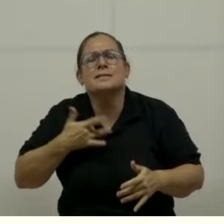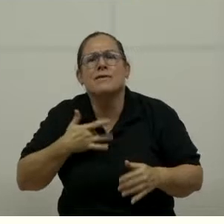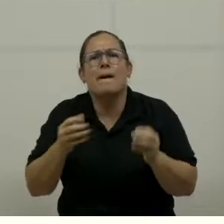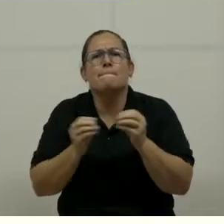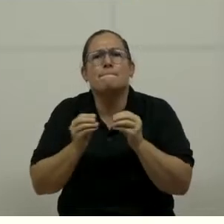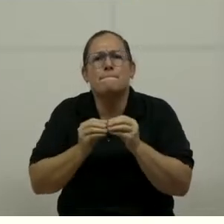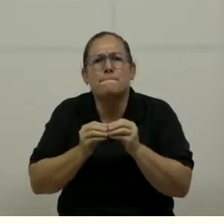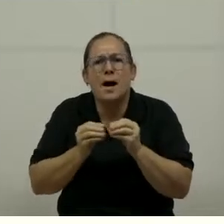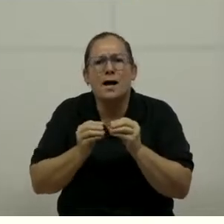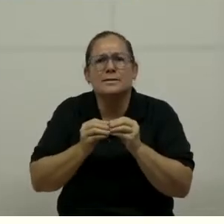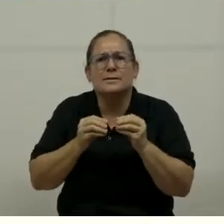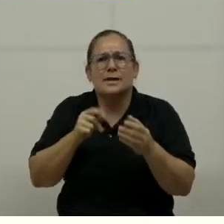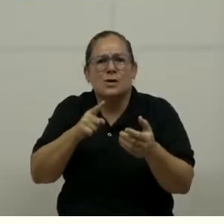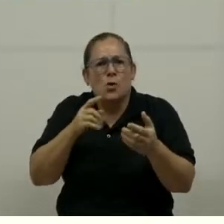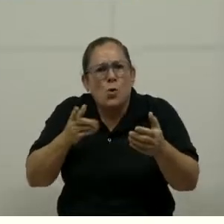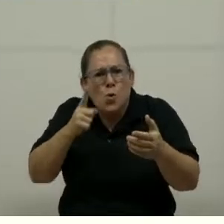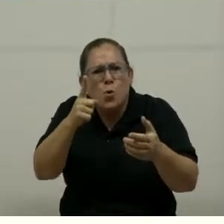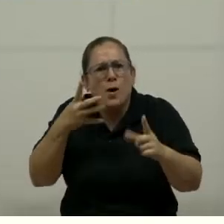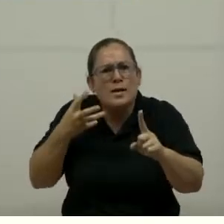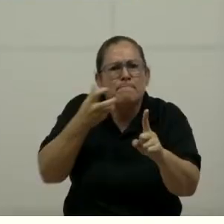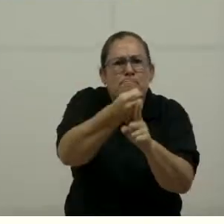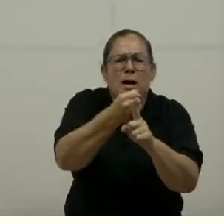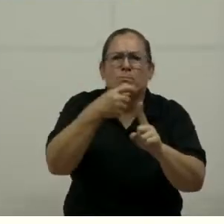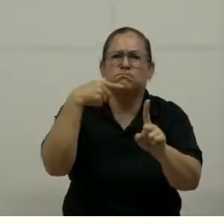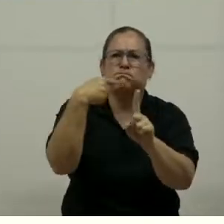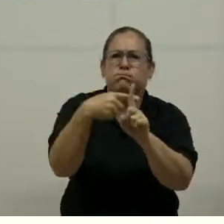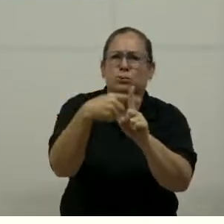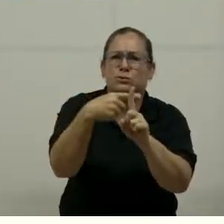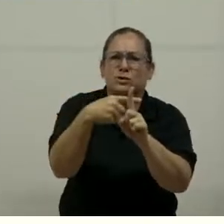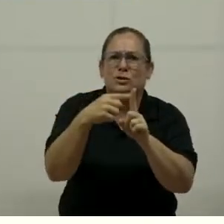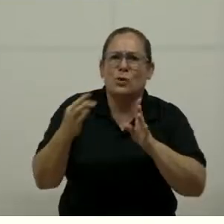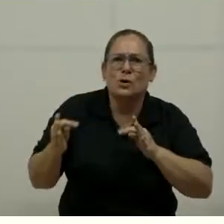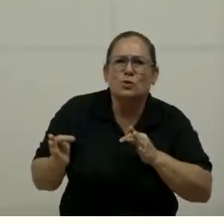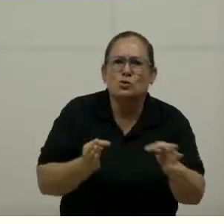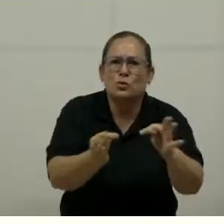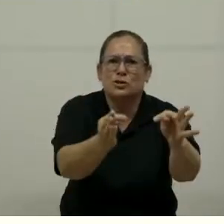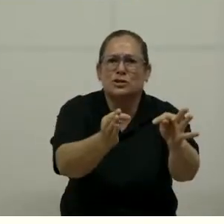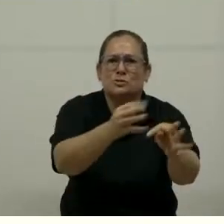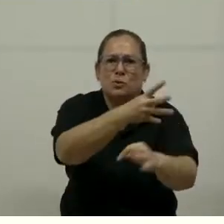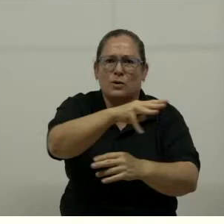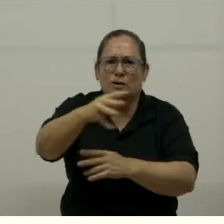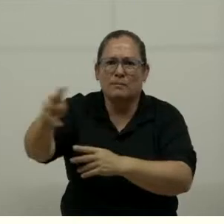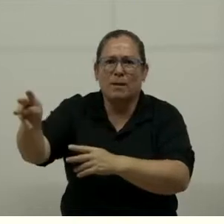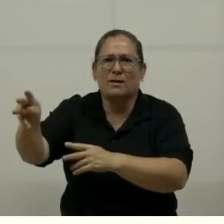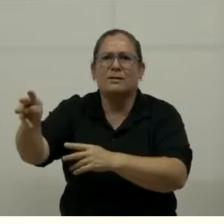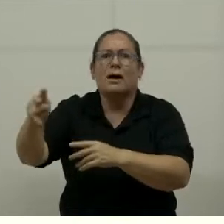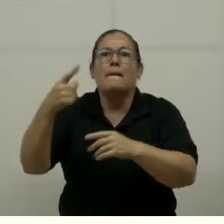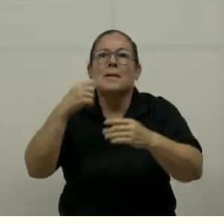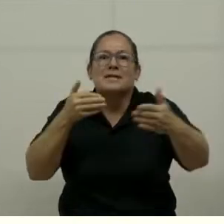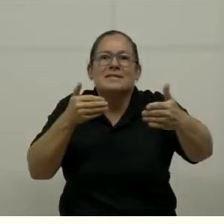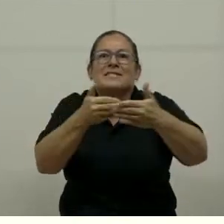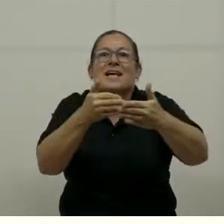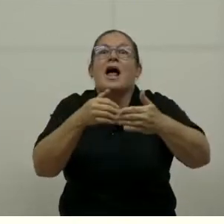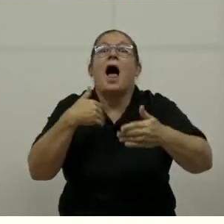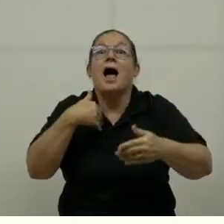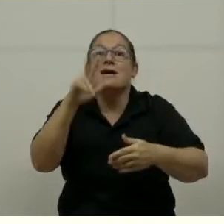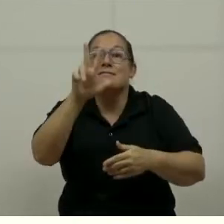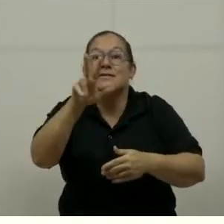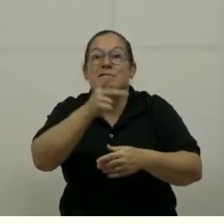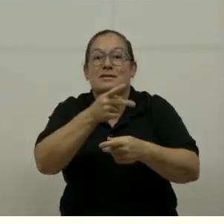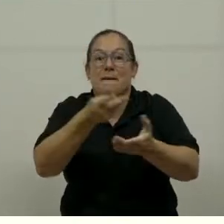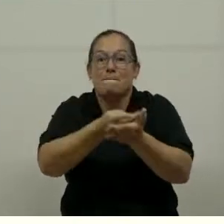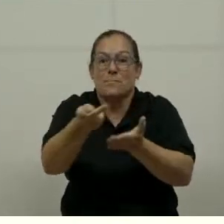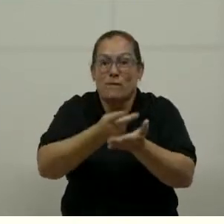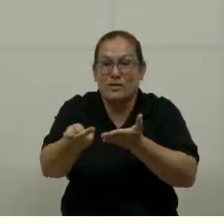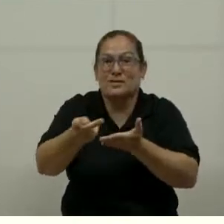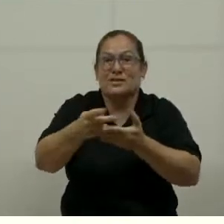comunicar ese impacto positivo que tiene este turismo náutico en las provincias costeras. Las alianzas con las